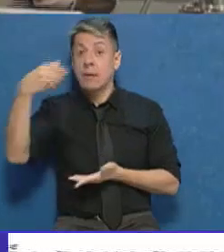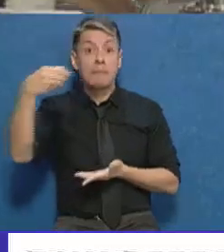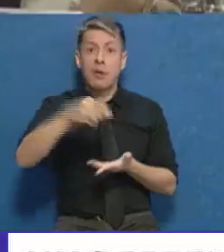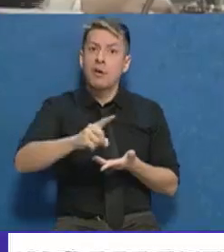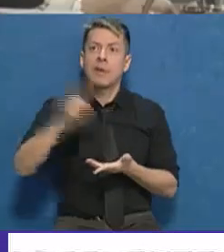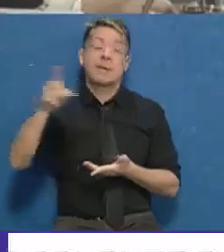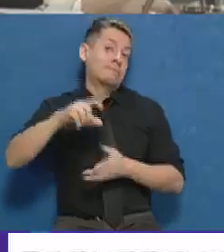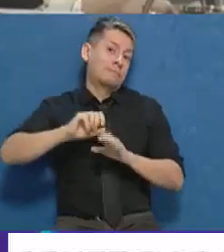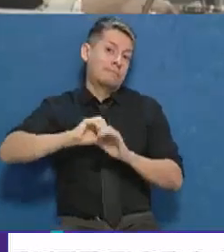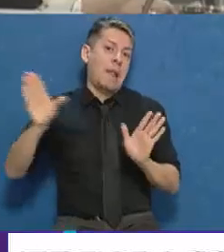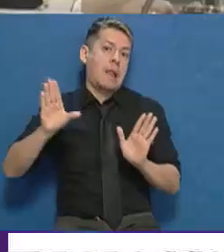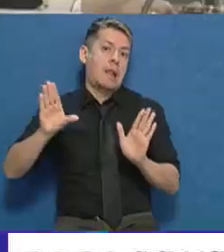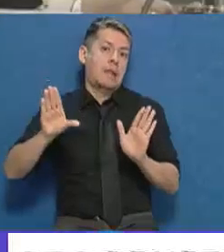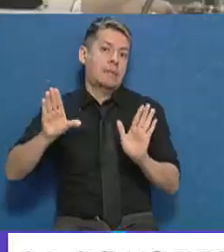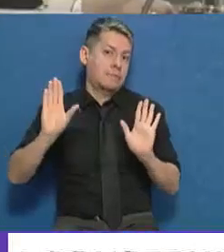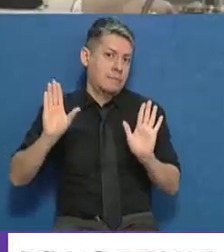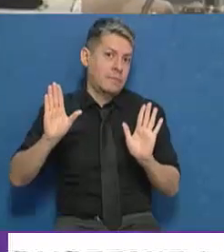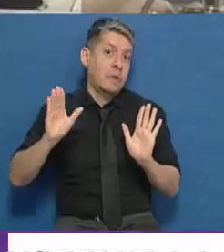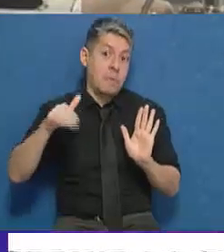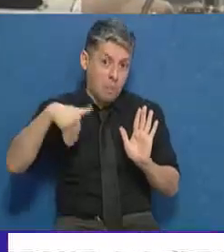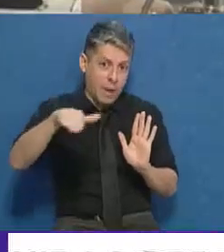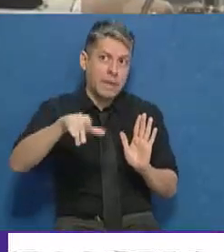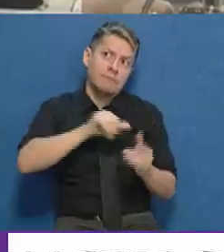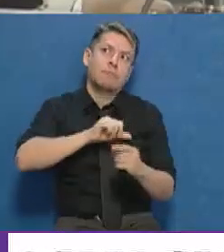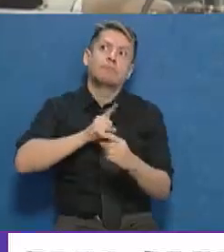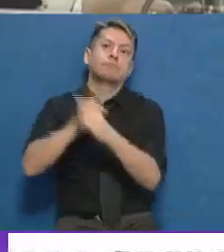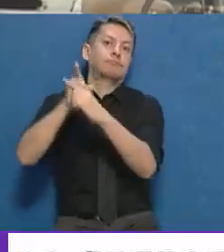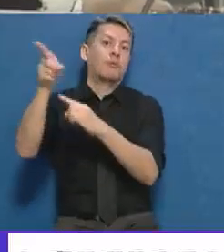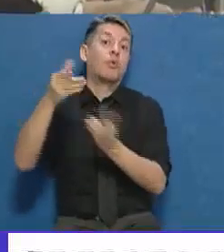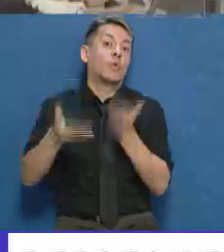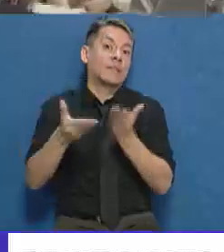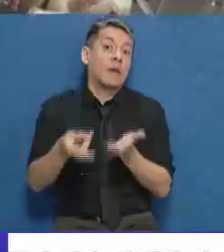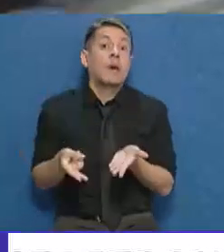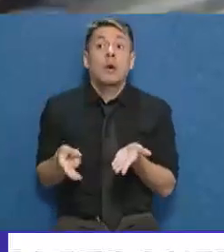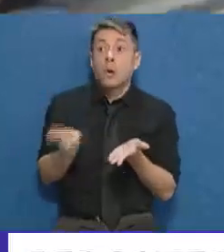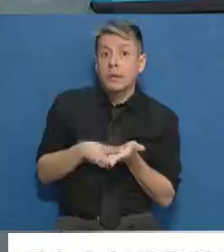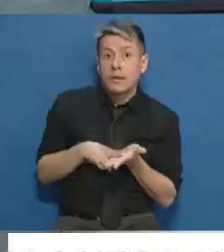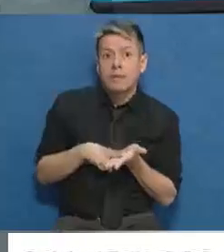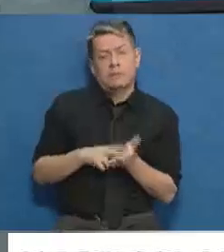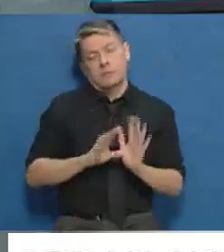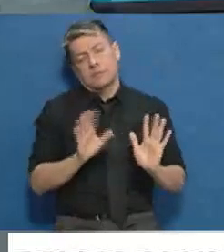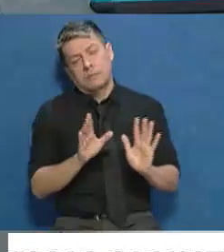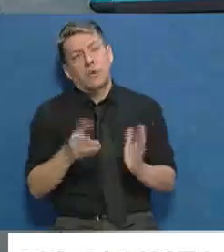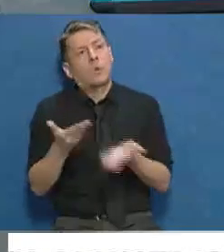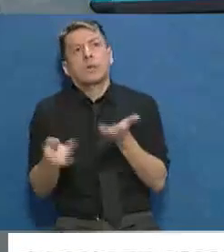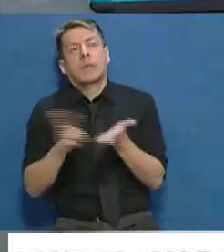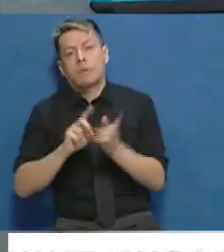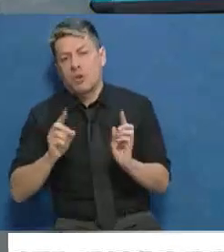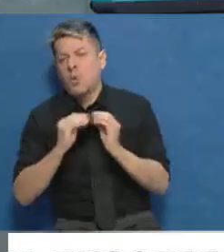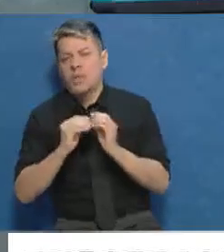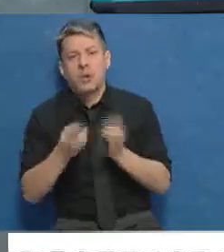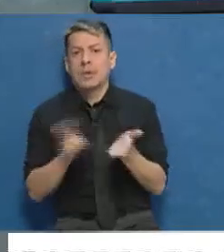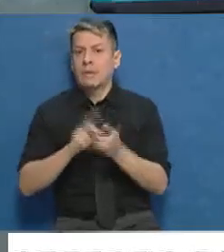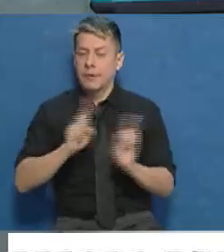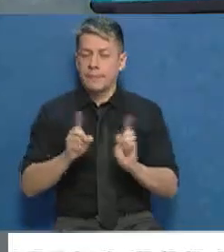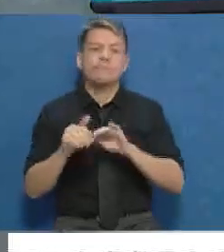incumpliendo. Y ese incumplimiento lo puede llevar a la justicia. Otra vez. Yo creo que nadie quiere llegar a la justicia. Bueno, la semana próxima,